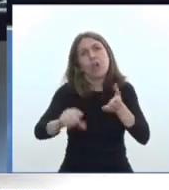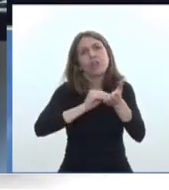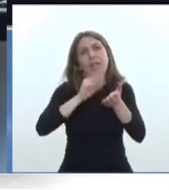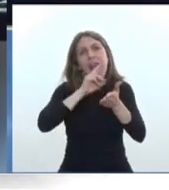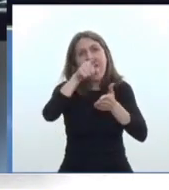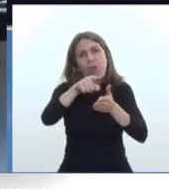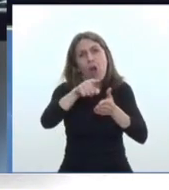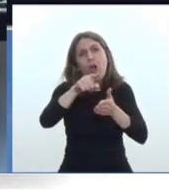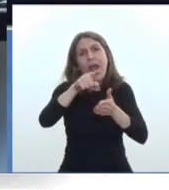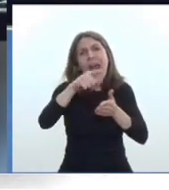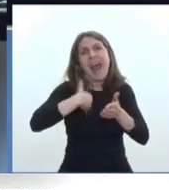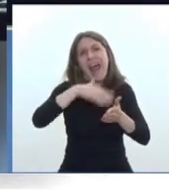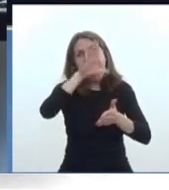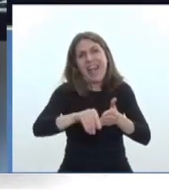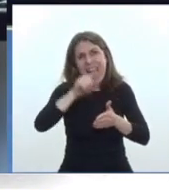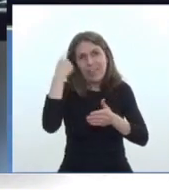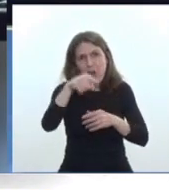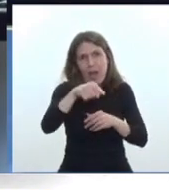Nacional.